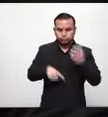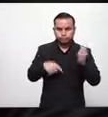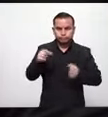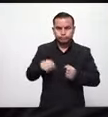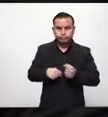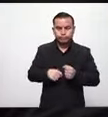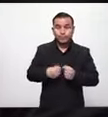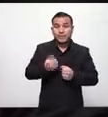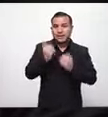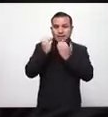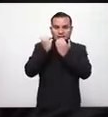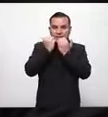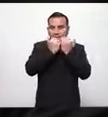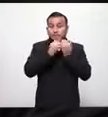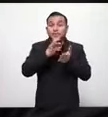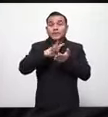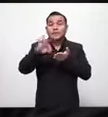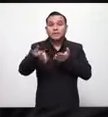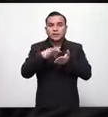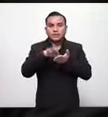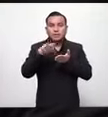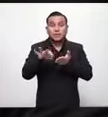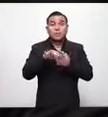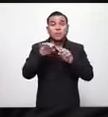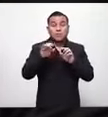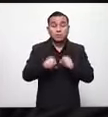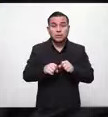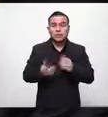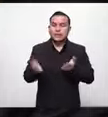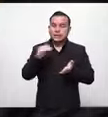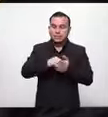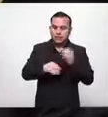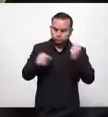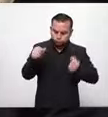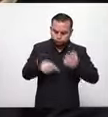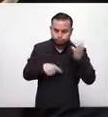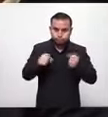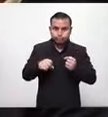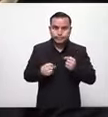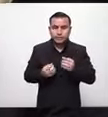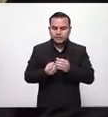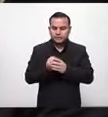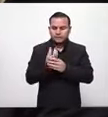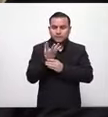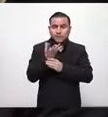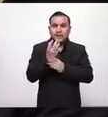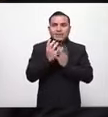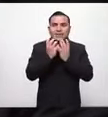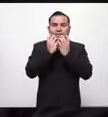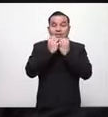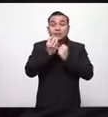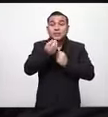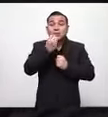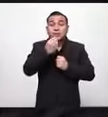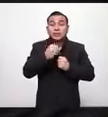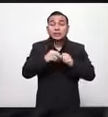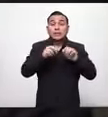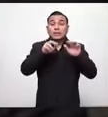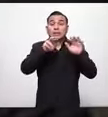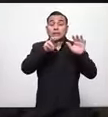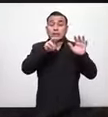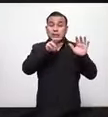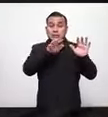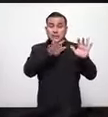de maíz y de frijol en algunos casos para que puedan volver a sembrar y nos garanticen los 17 18